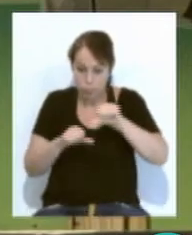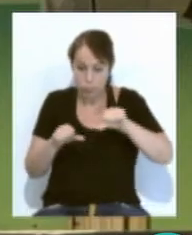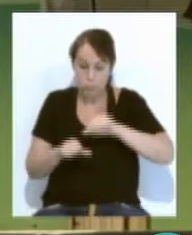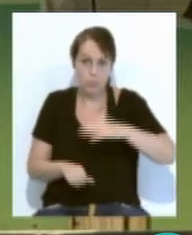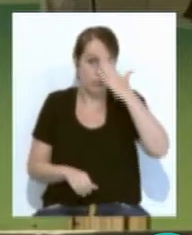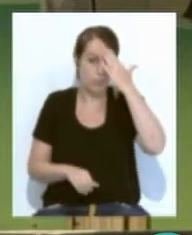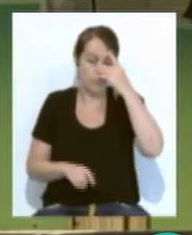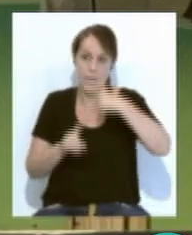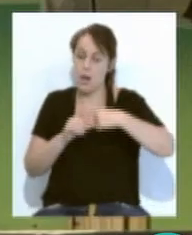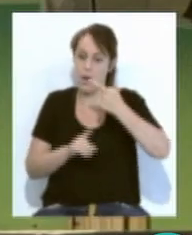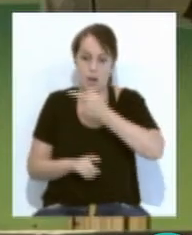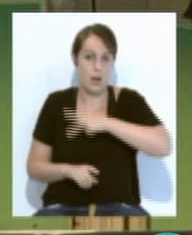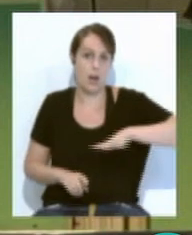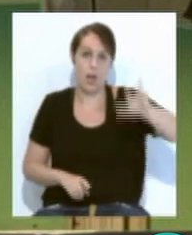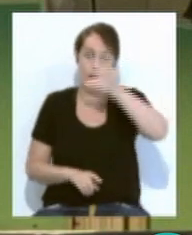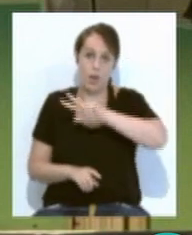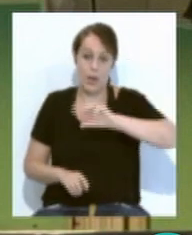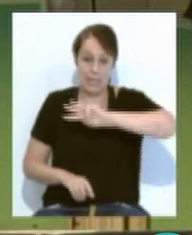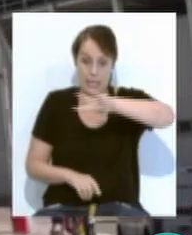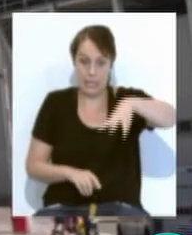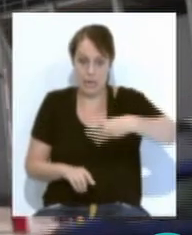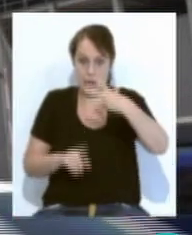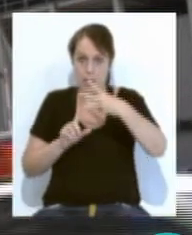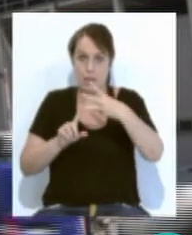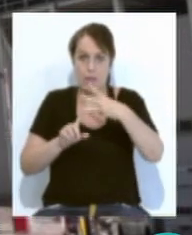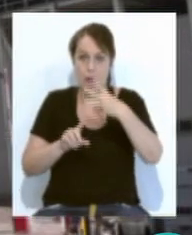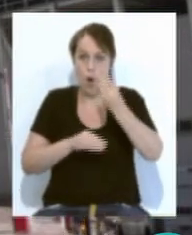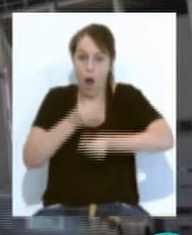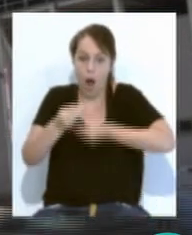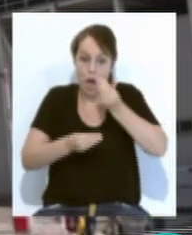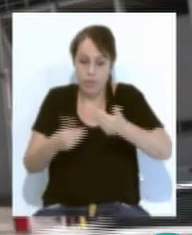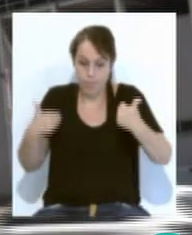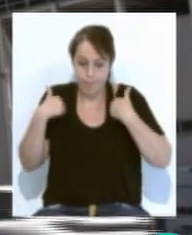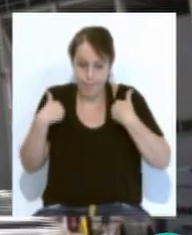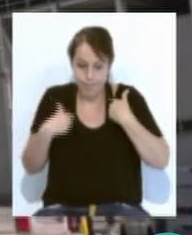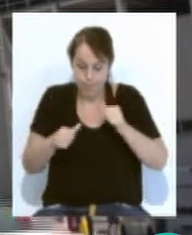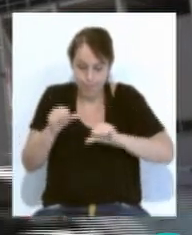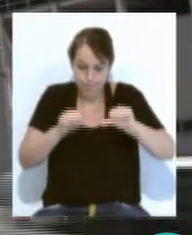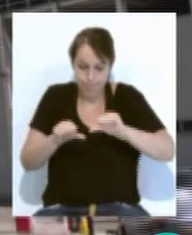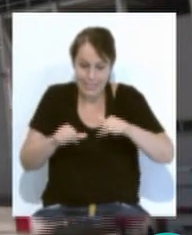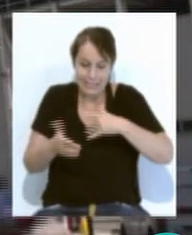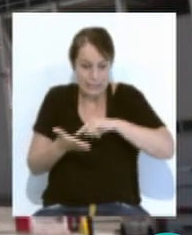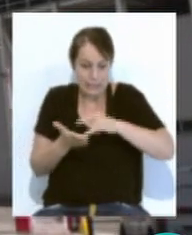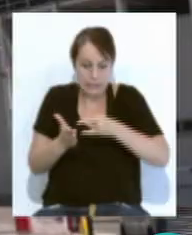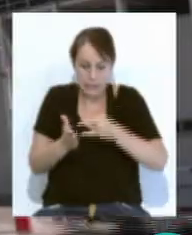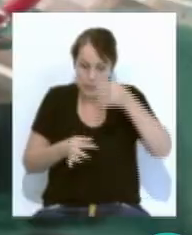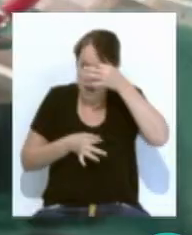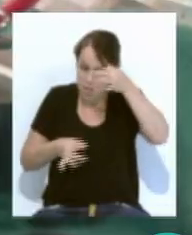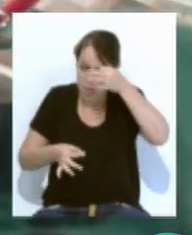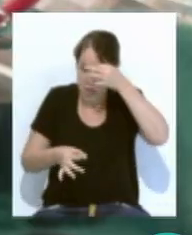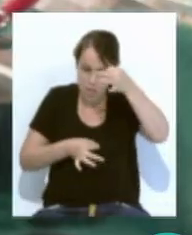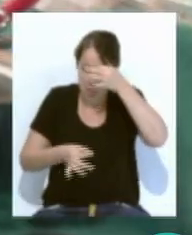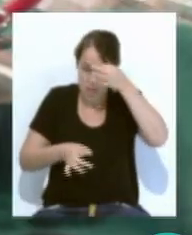cabeza a nivel nacional como el tercer centro en implantar este procedimiento, una técnica de alta precisión que aumenta las